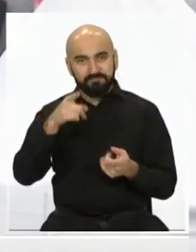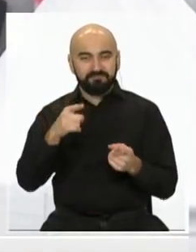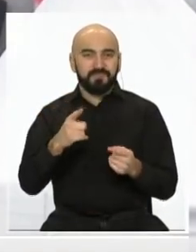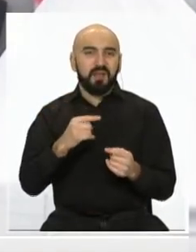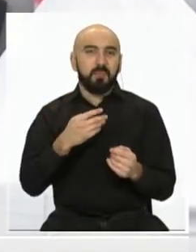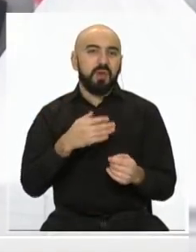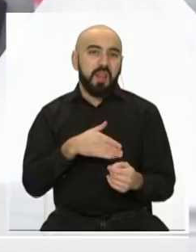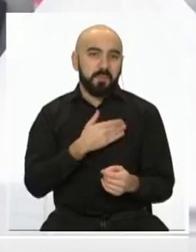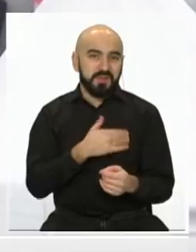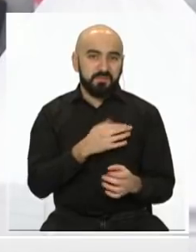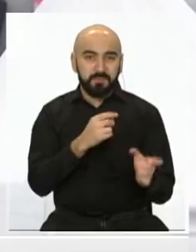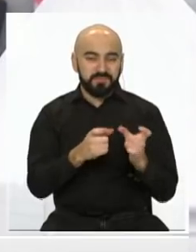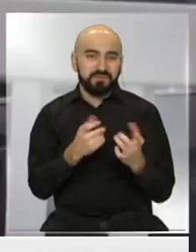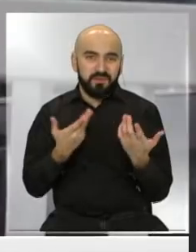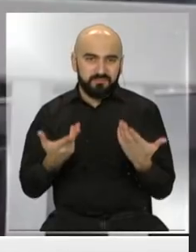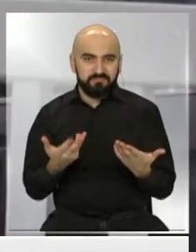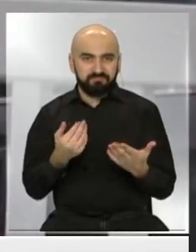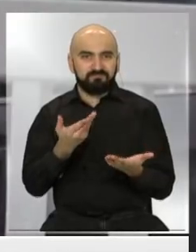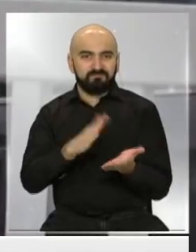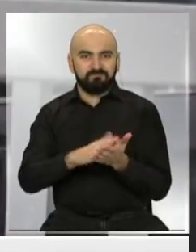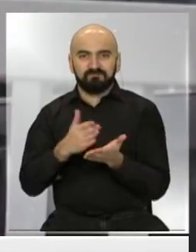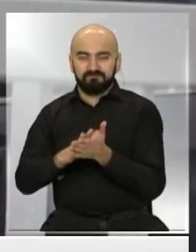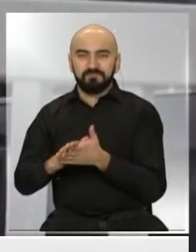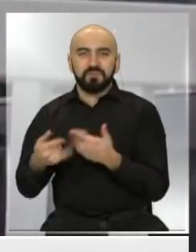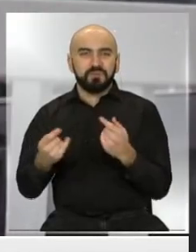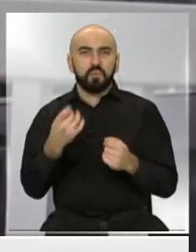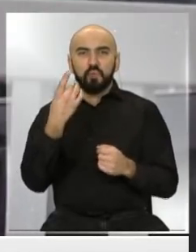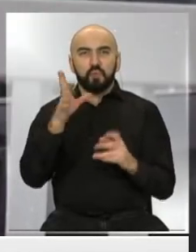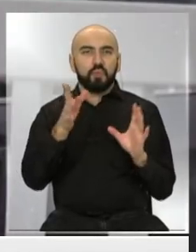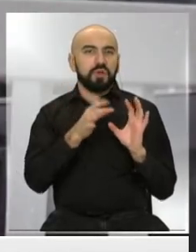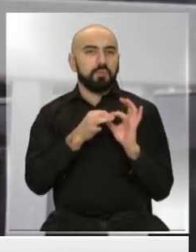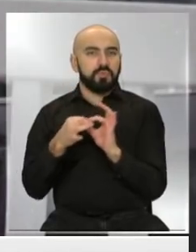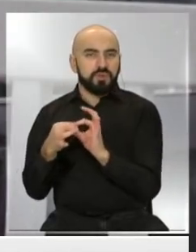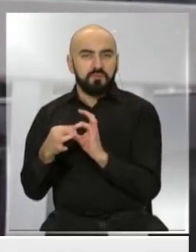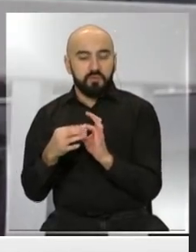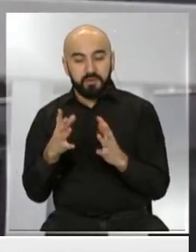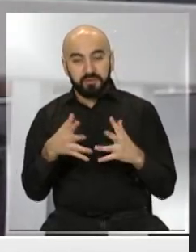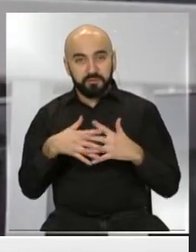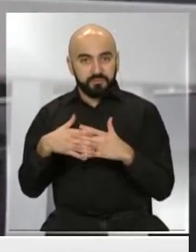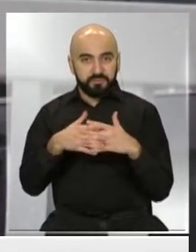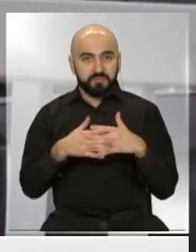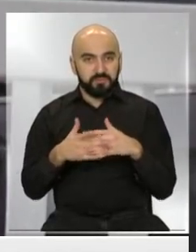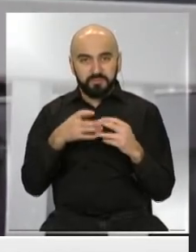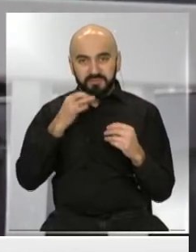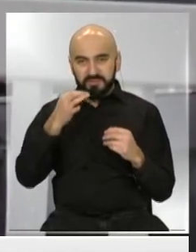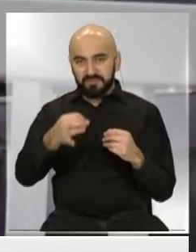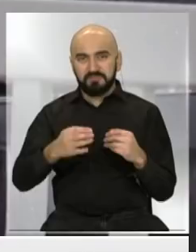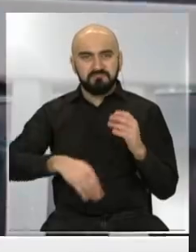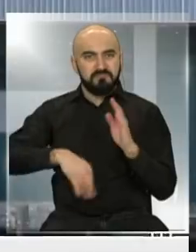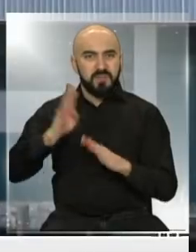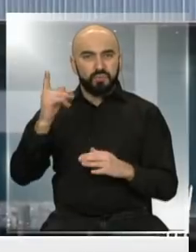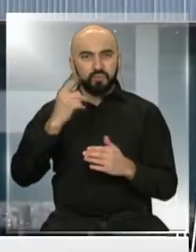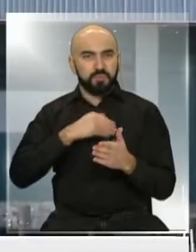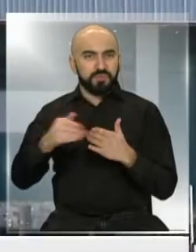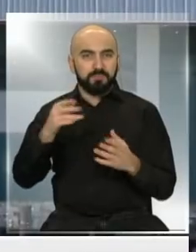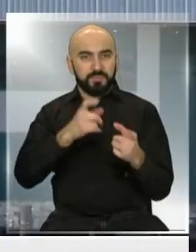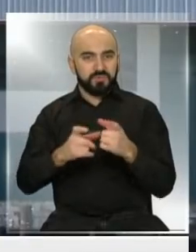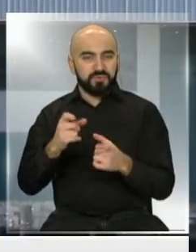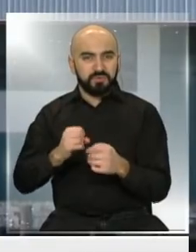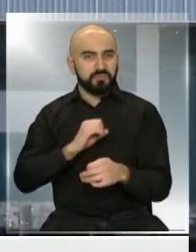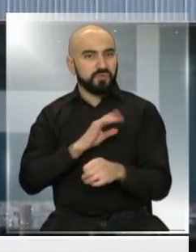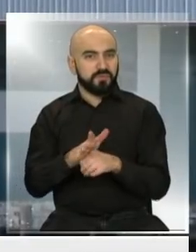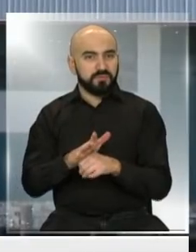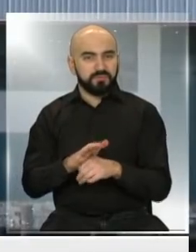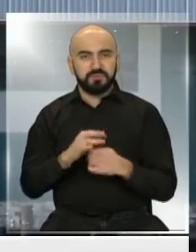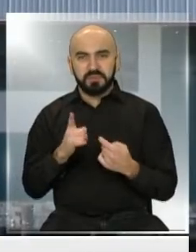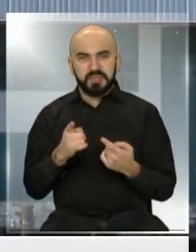Donald Trump, quien señaló que la única razón por la que Estados Unidos ha contabilizado más de un millón de contagios, es por